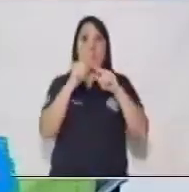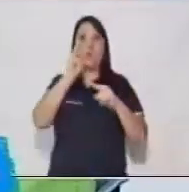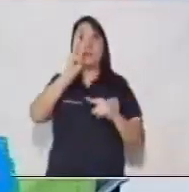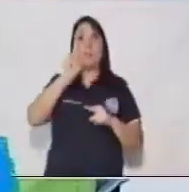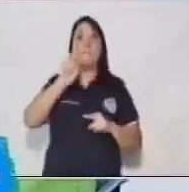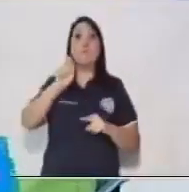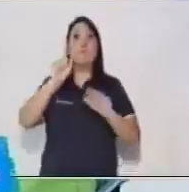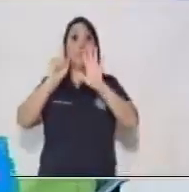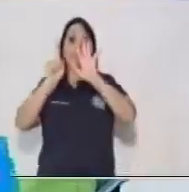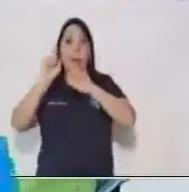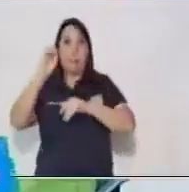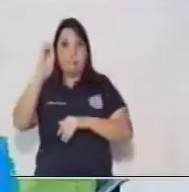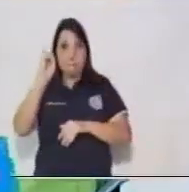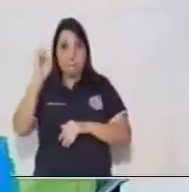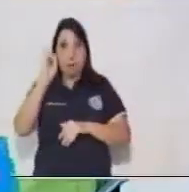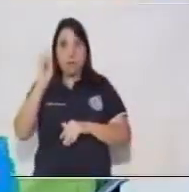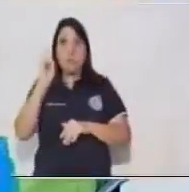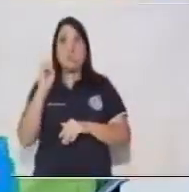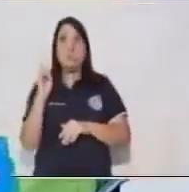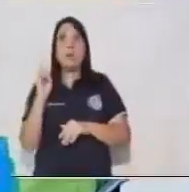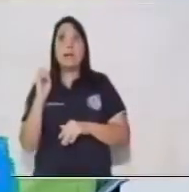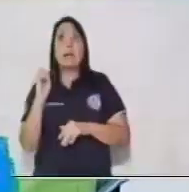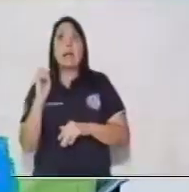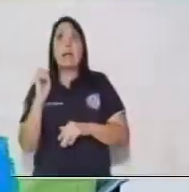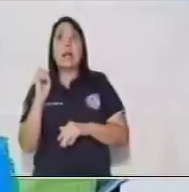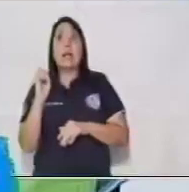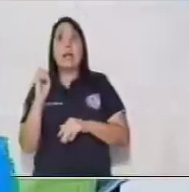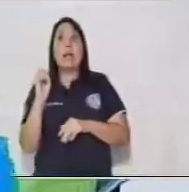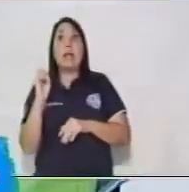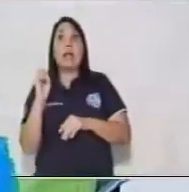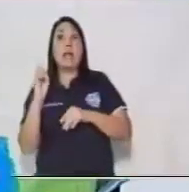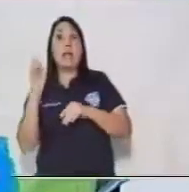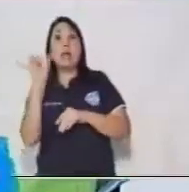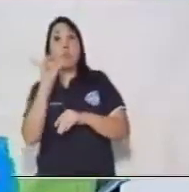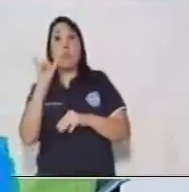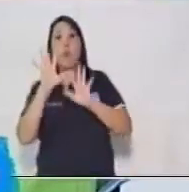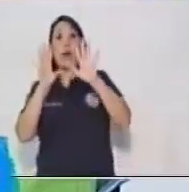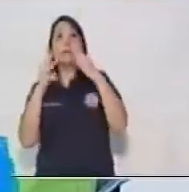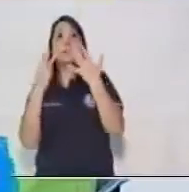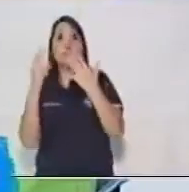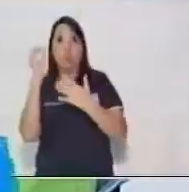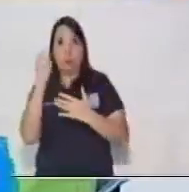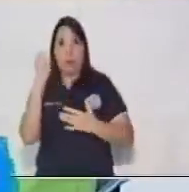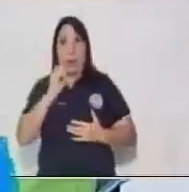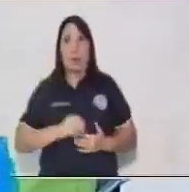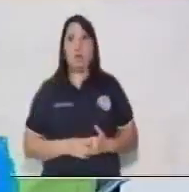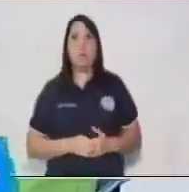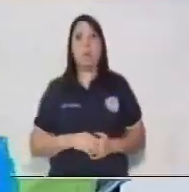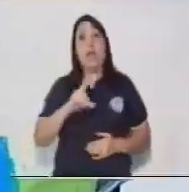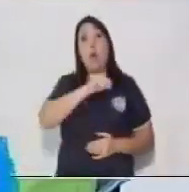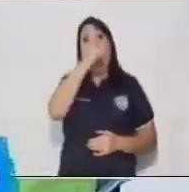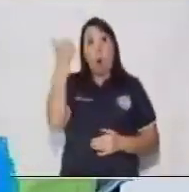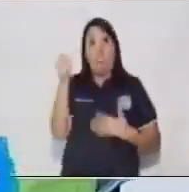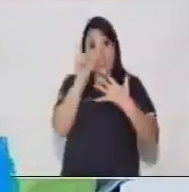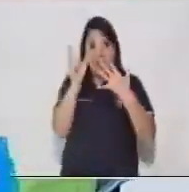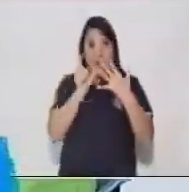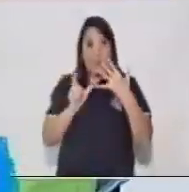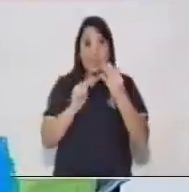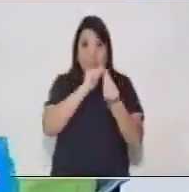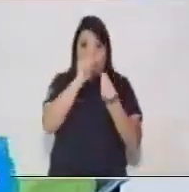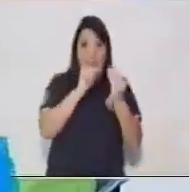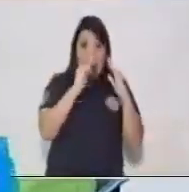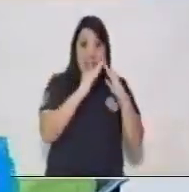multiplicado por 3.6 grados, nos dará 18 grados. Y otros víveres,